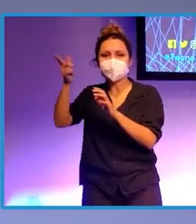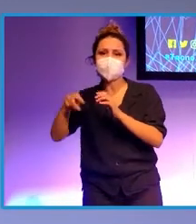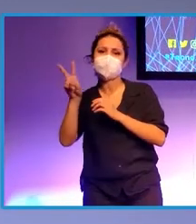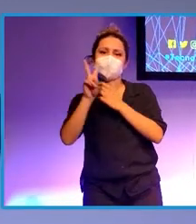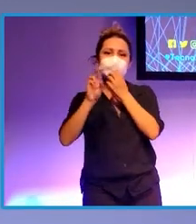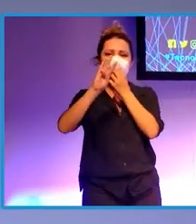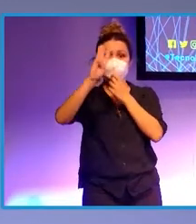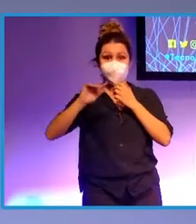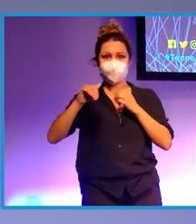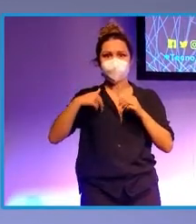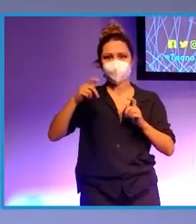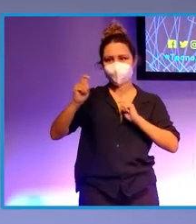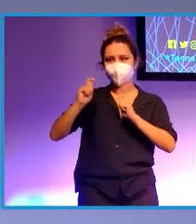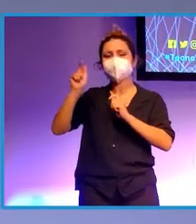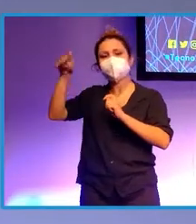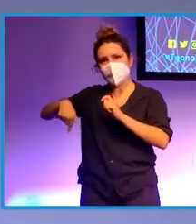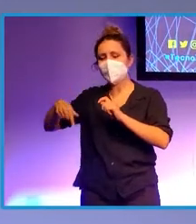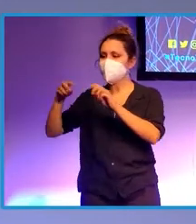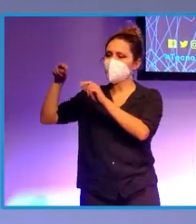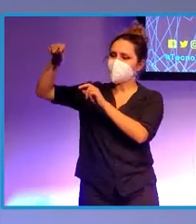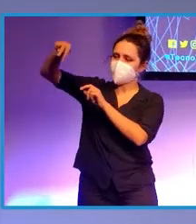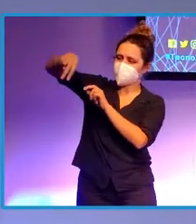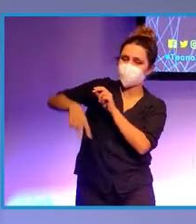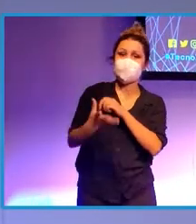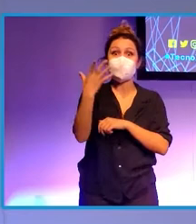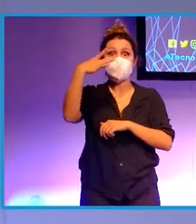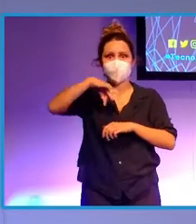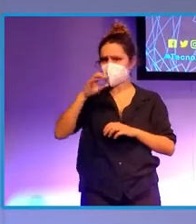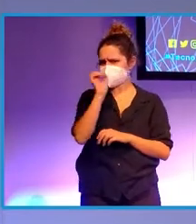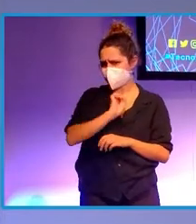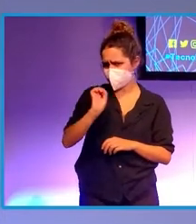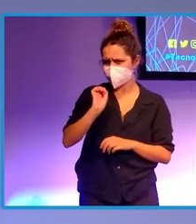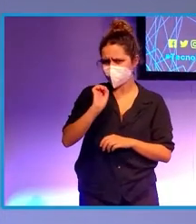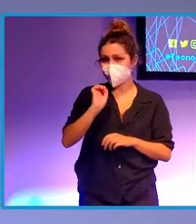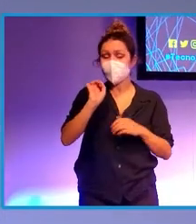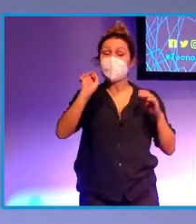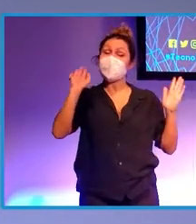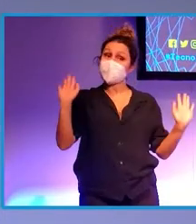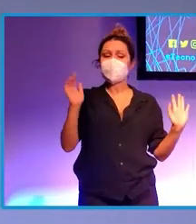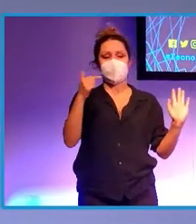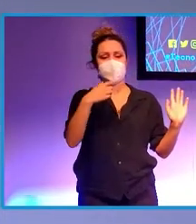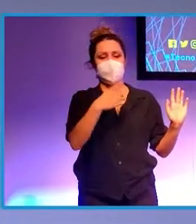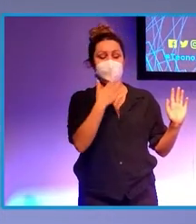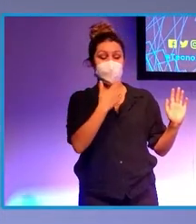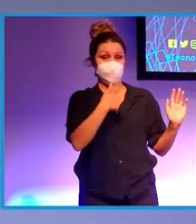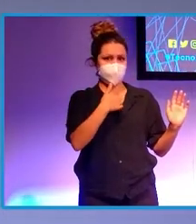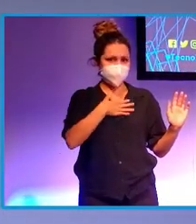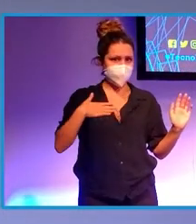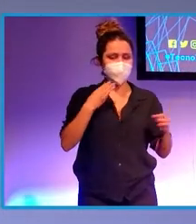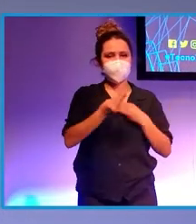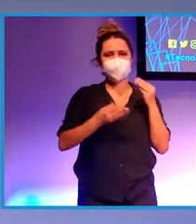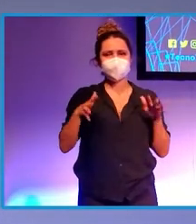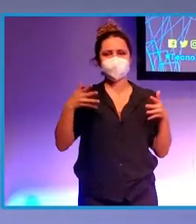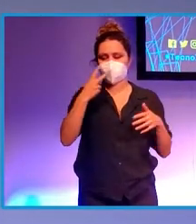un tobogán de lava por toda la zona de Cumbre Vieja es maravilloso. Pero si hay algo que realmente a mí me apetece después de